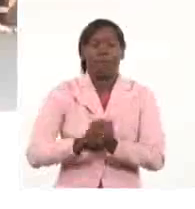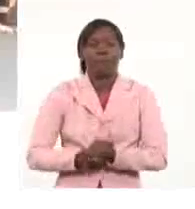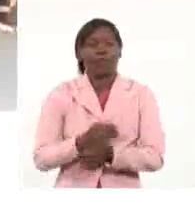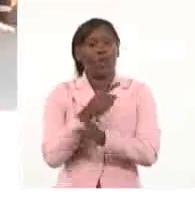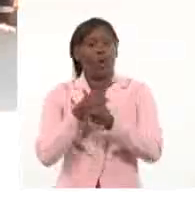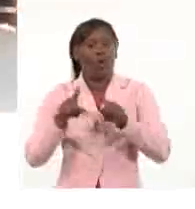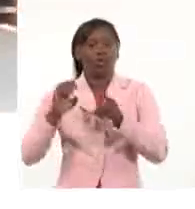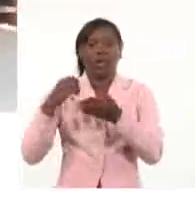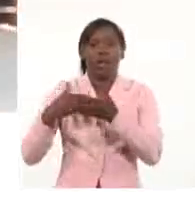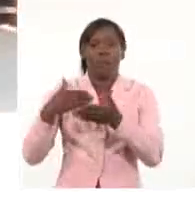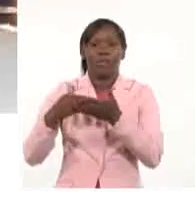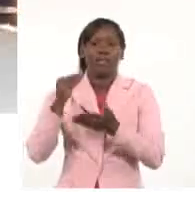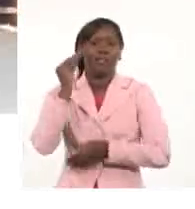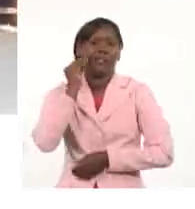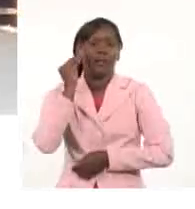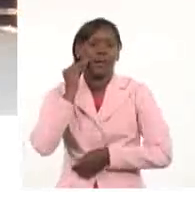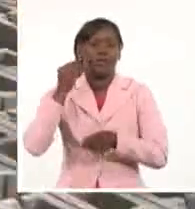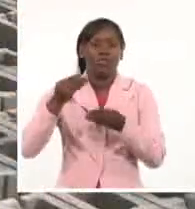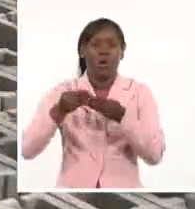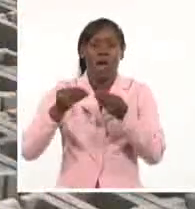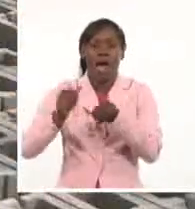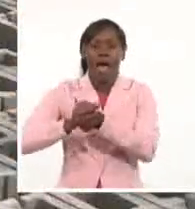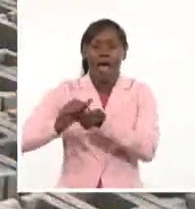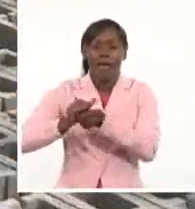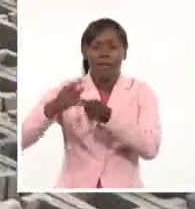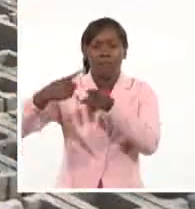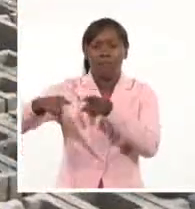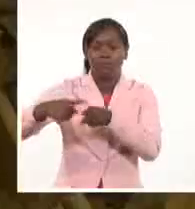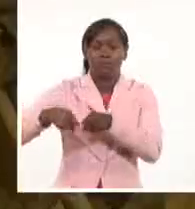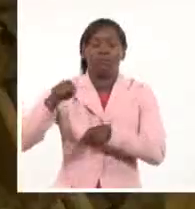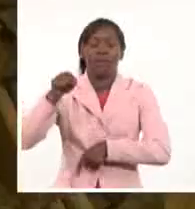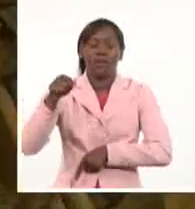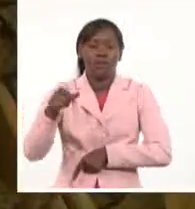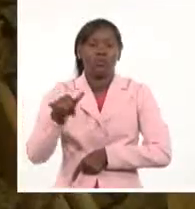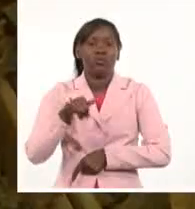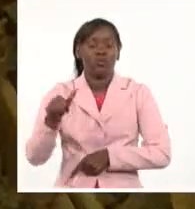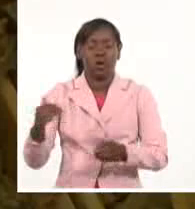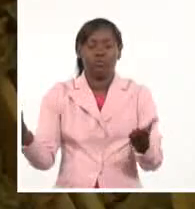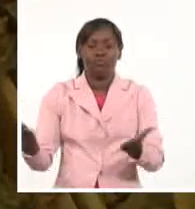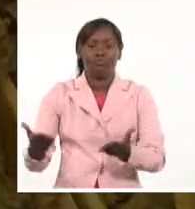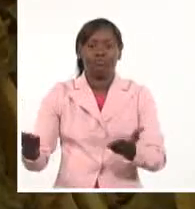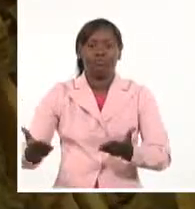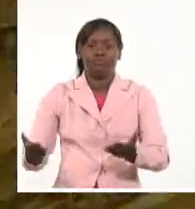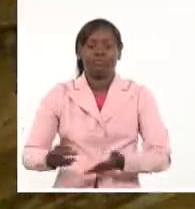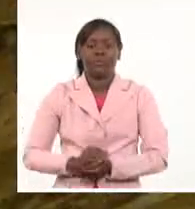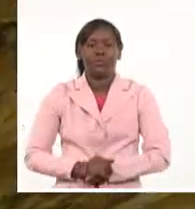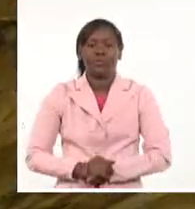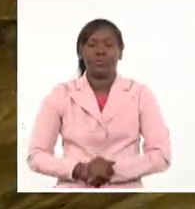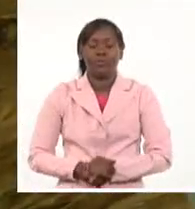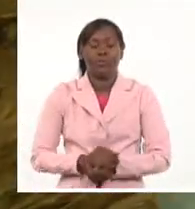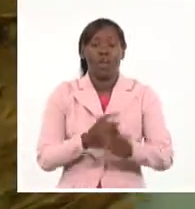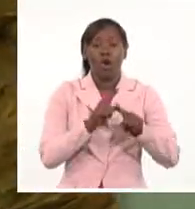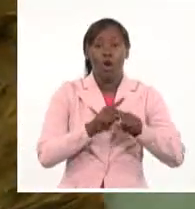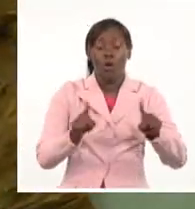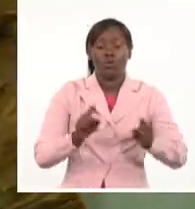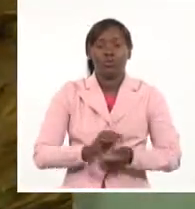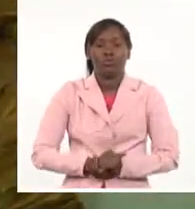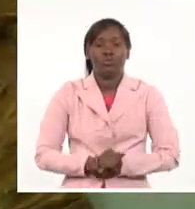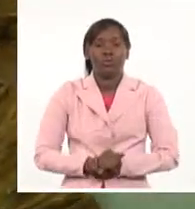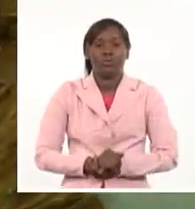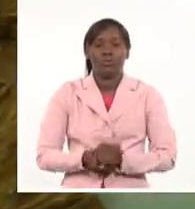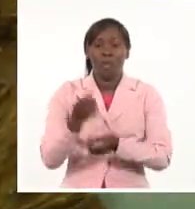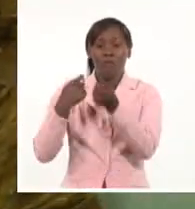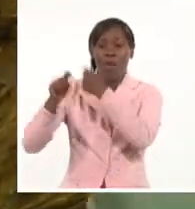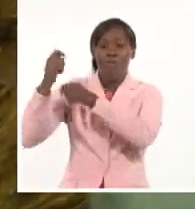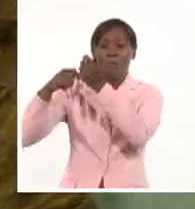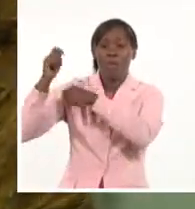respuesta a un grupo de planteamientos de la población, incluso algunos envejecidos. La producción de bienes y servicios con destino a la exportación, de forma